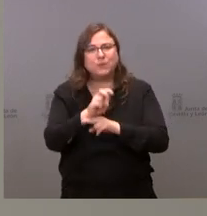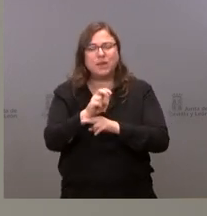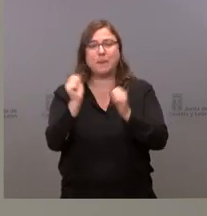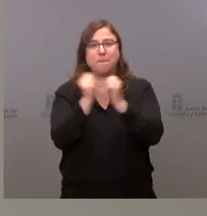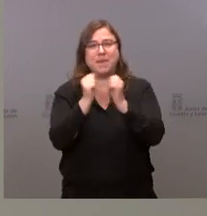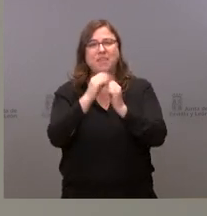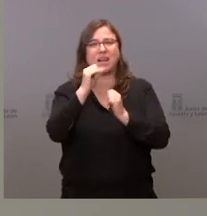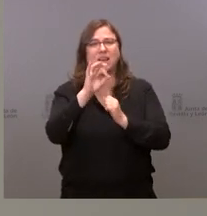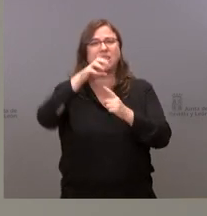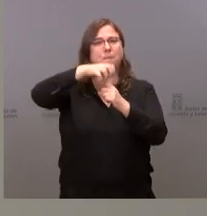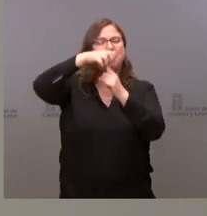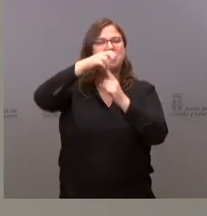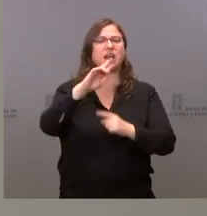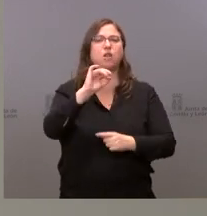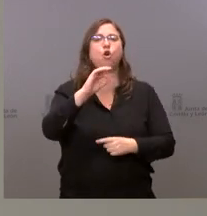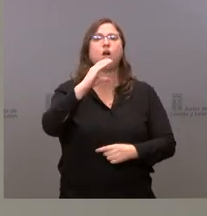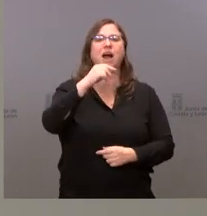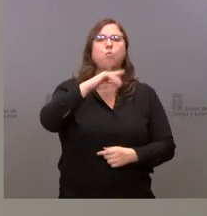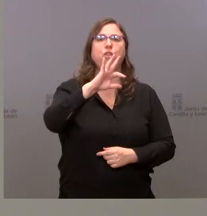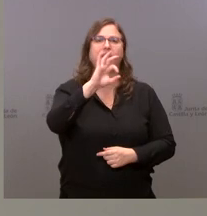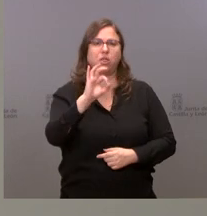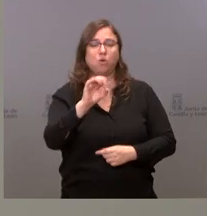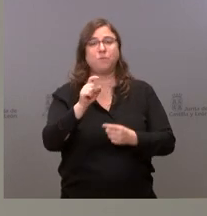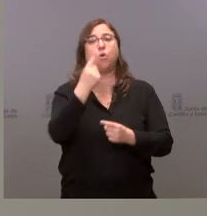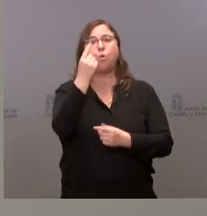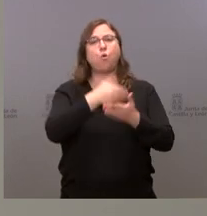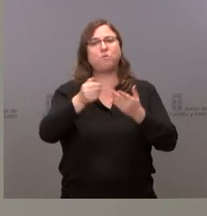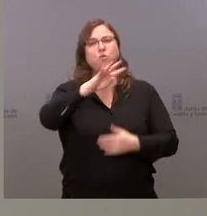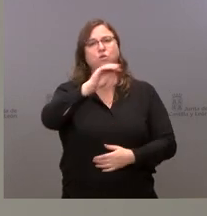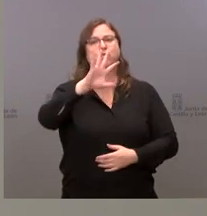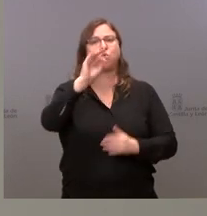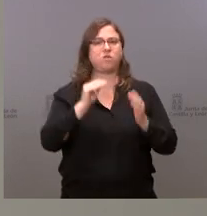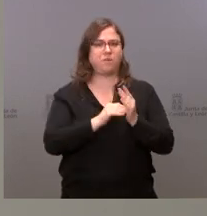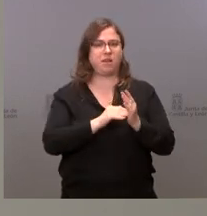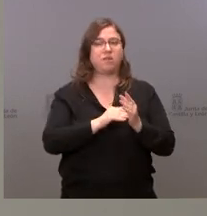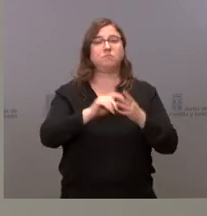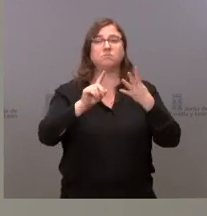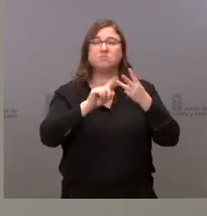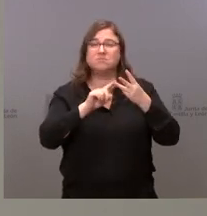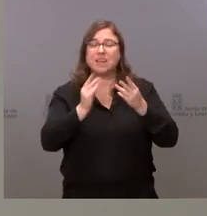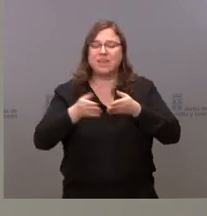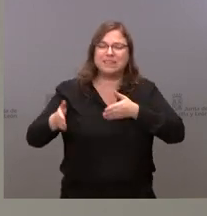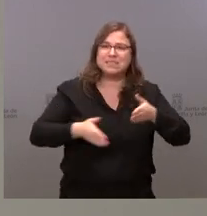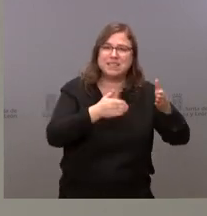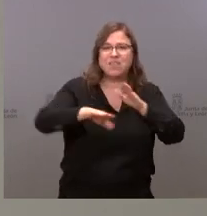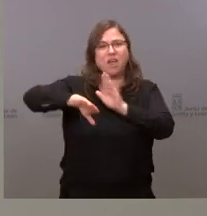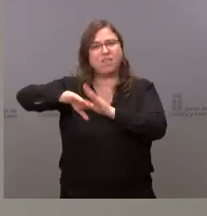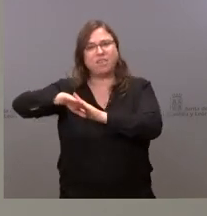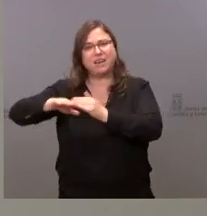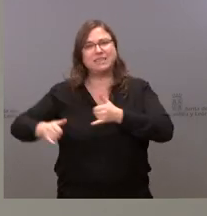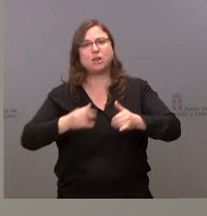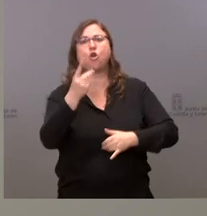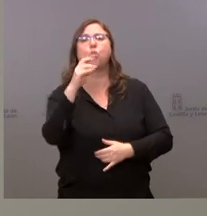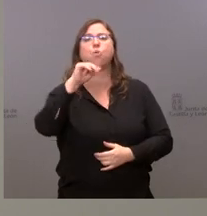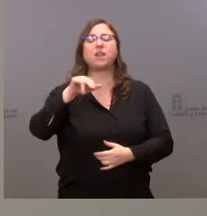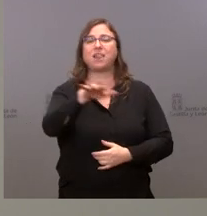Peña del Rego, en Carucedo, 1 millón 450 mil euros. La ejecución de una senda al margen derecha del río Duerna en